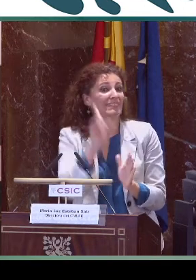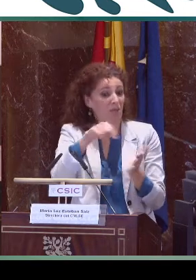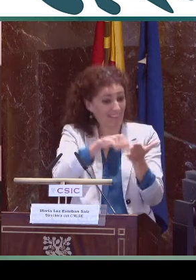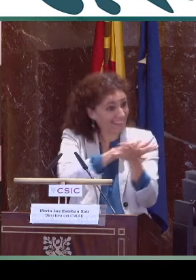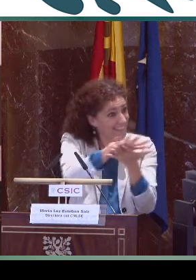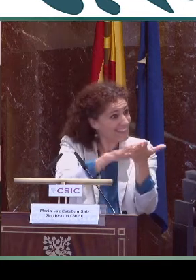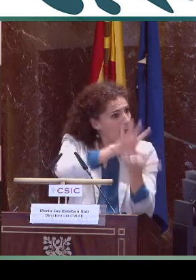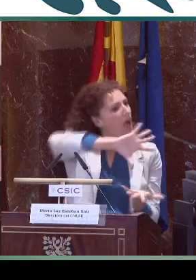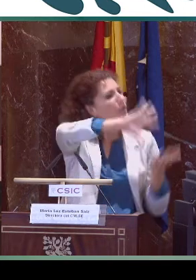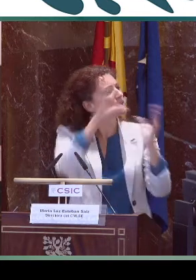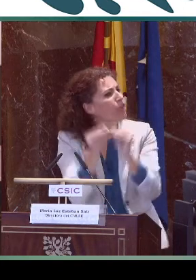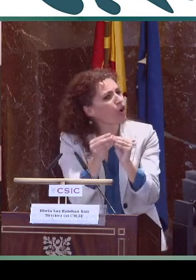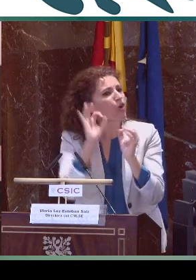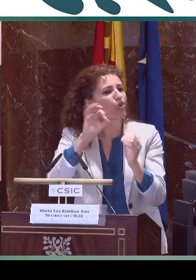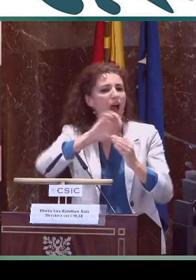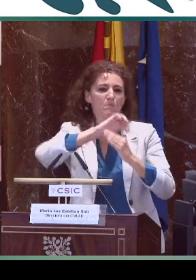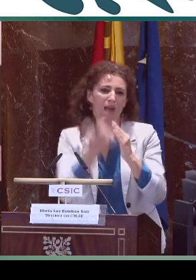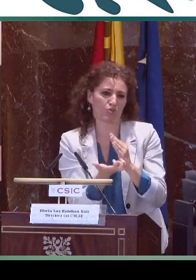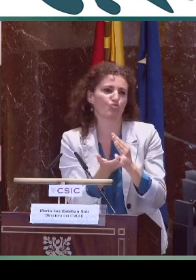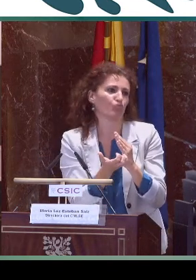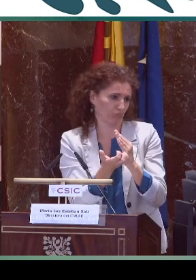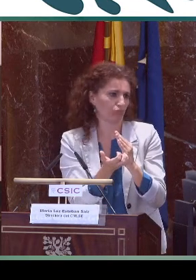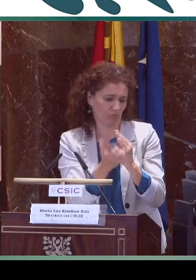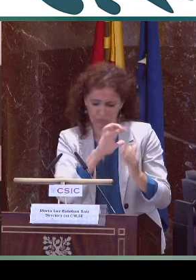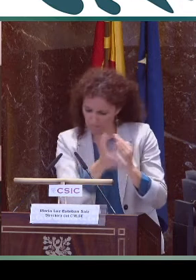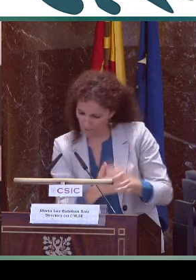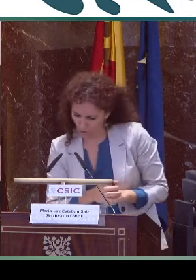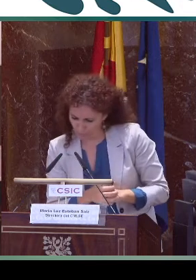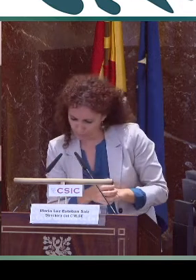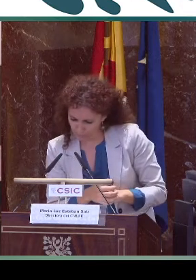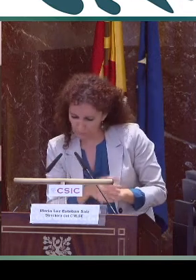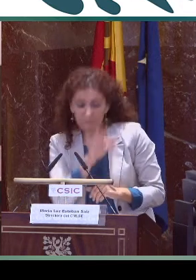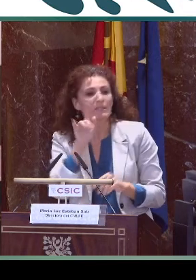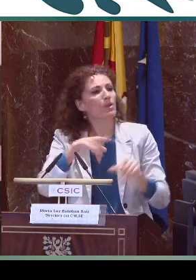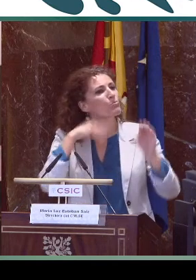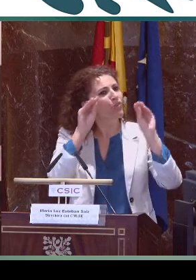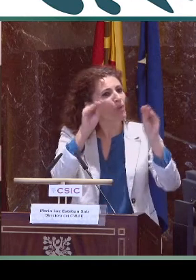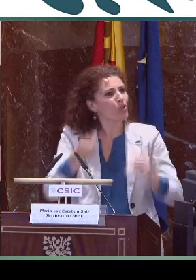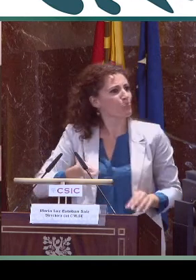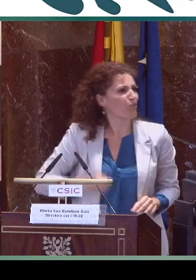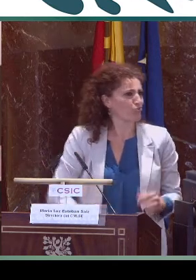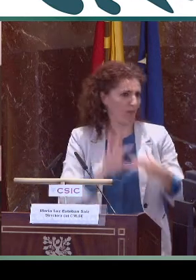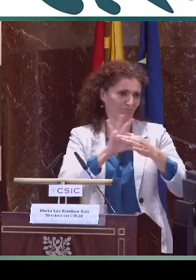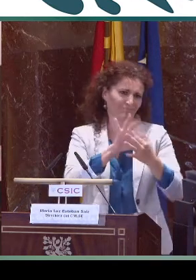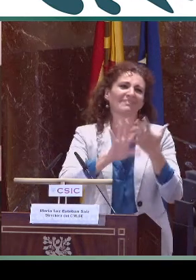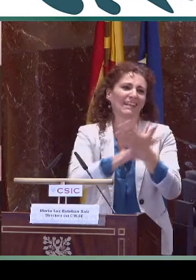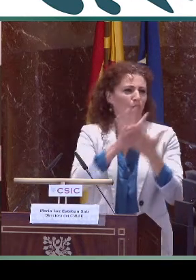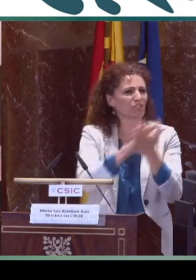procesos de enseñanza se están usando, cómo se aplica dicha lengua a los referentes del marco europeo,